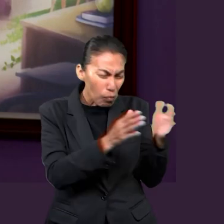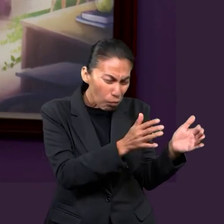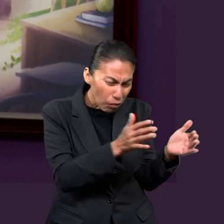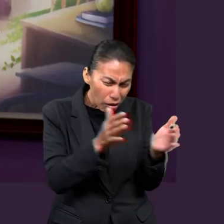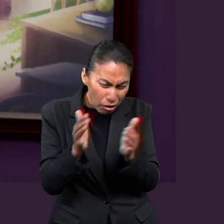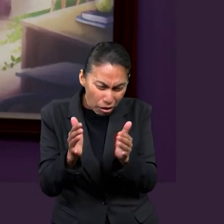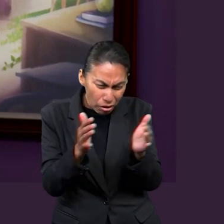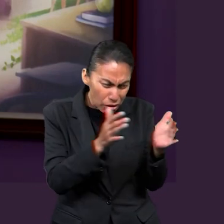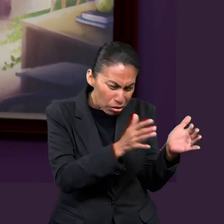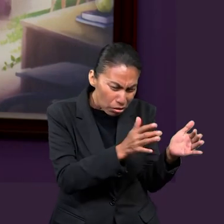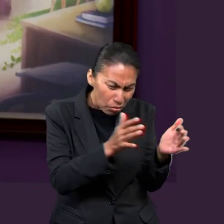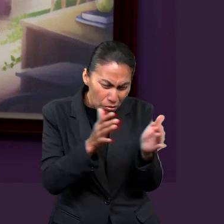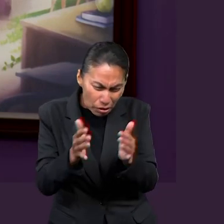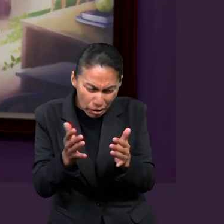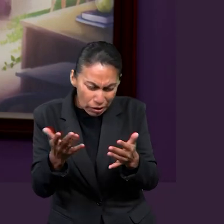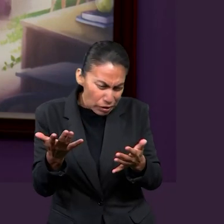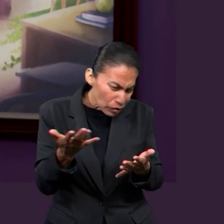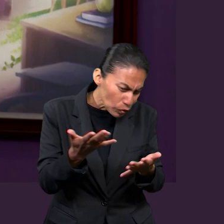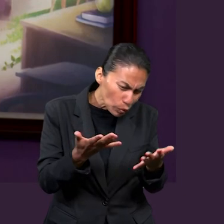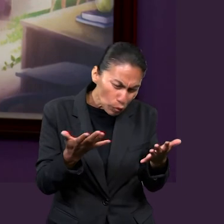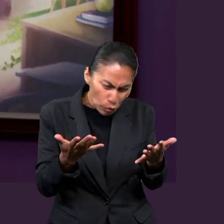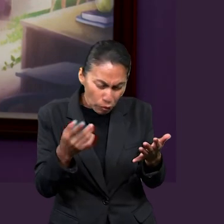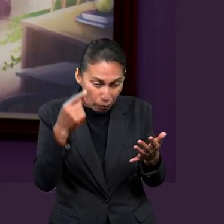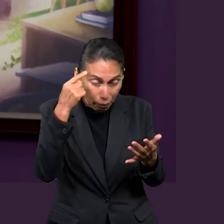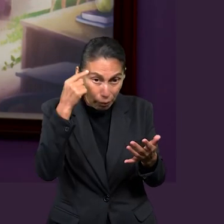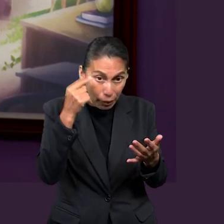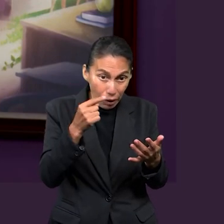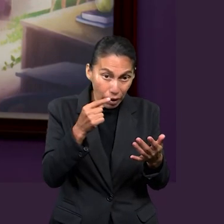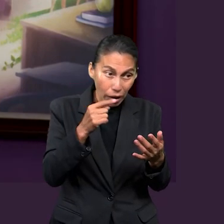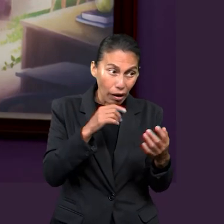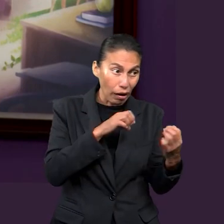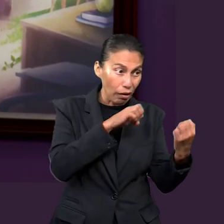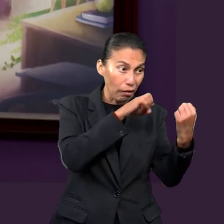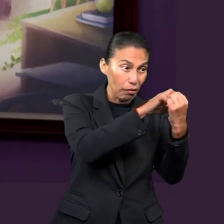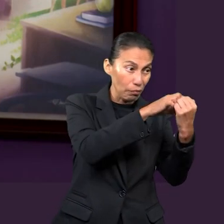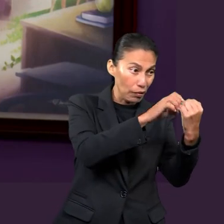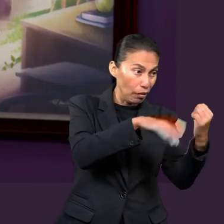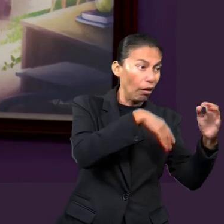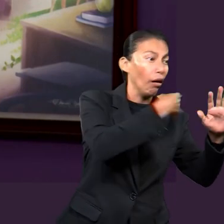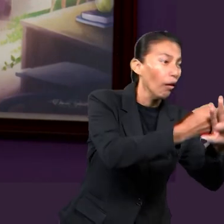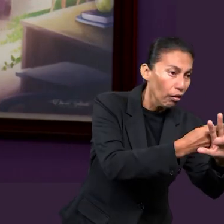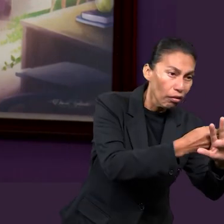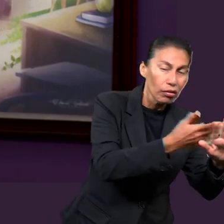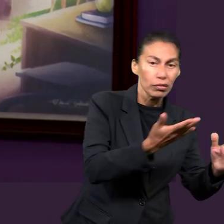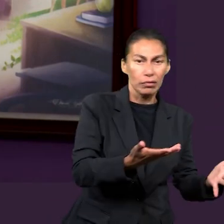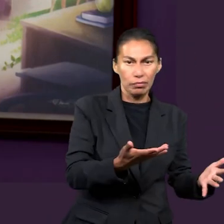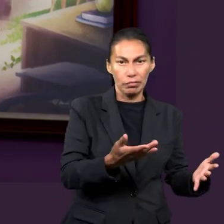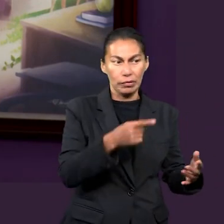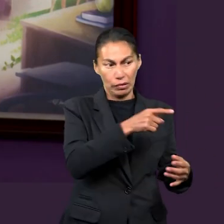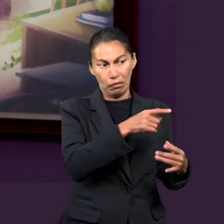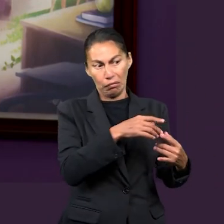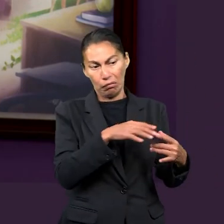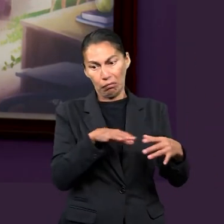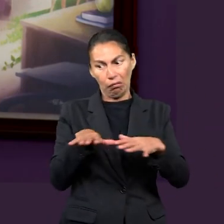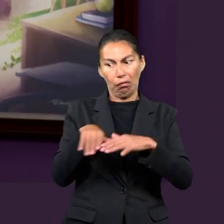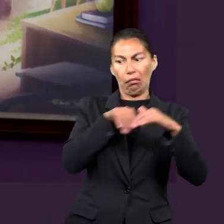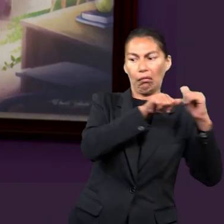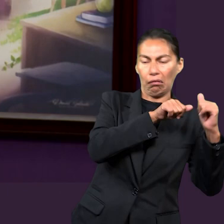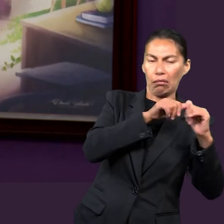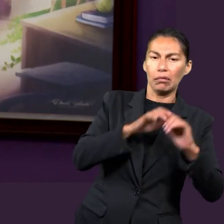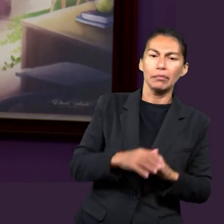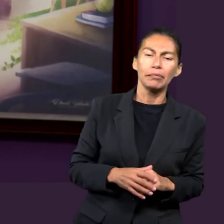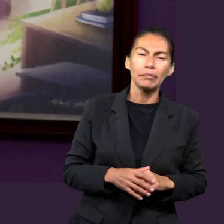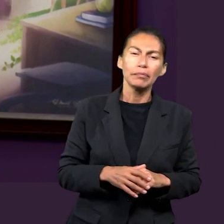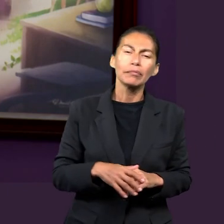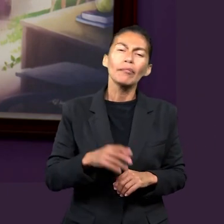dedican a planear, a hacer estrategias y técnicas para atacar, hacer retroceder